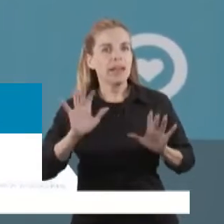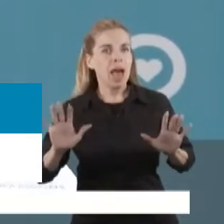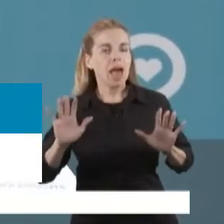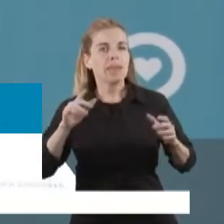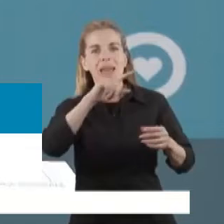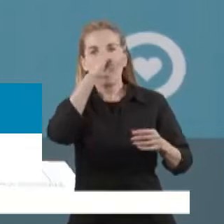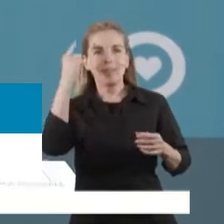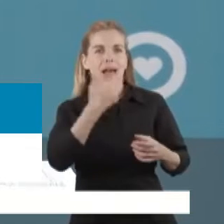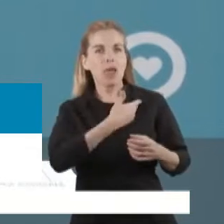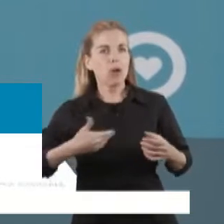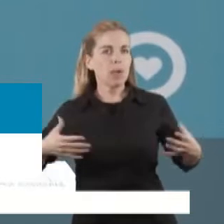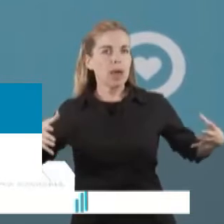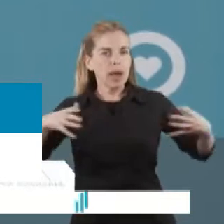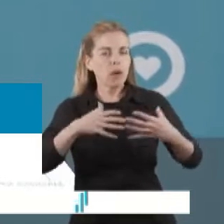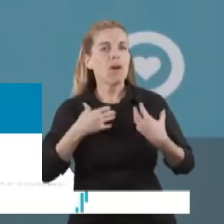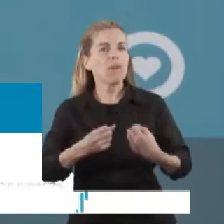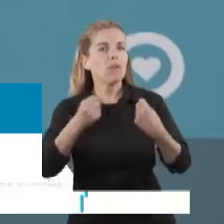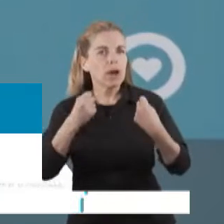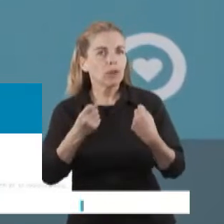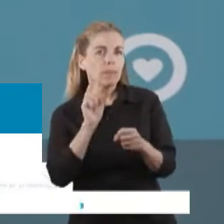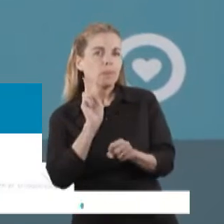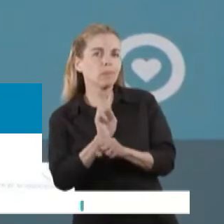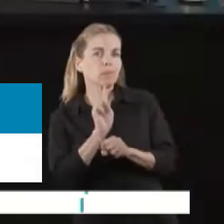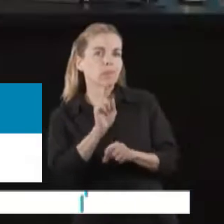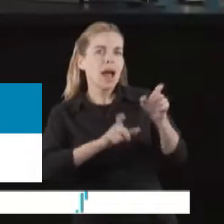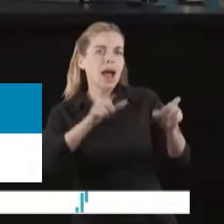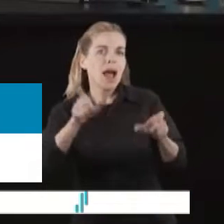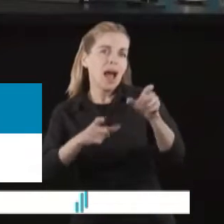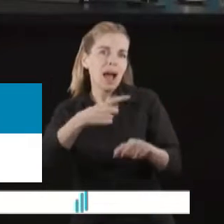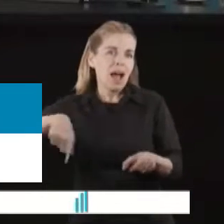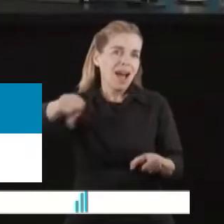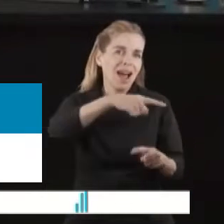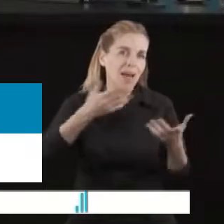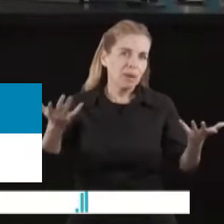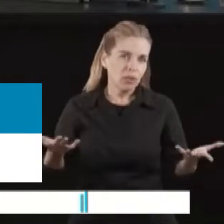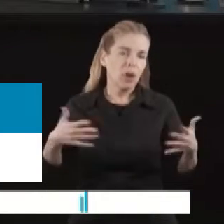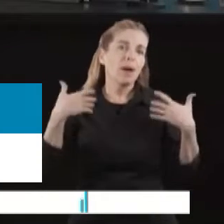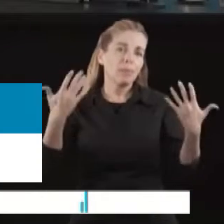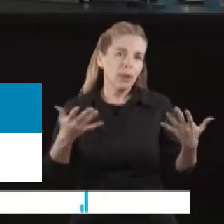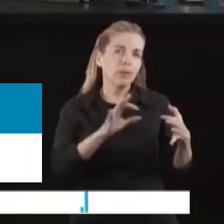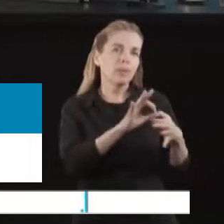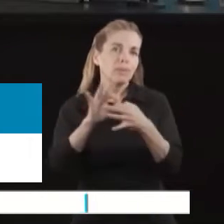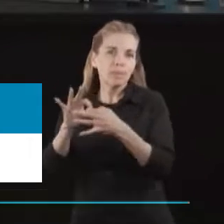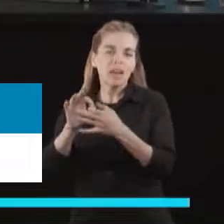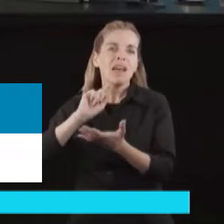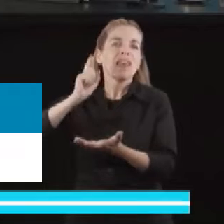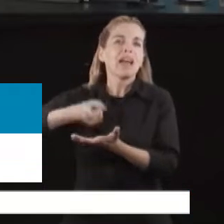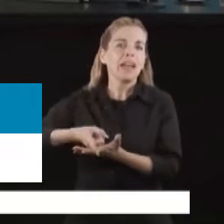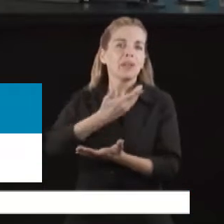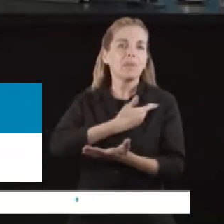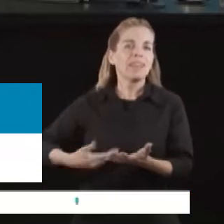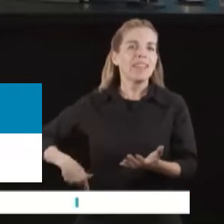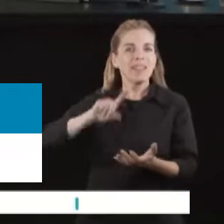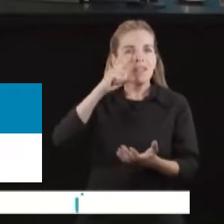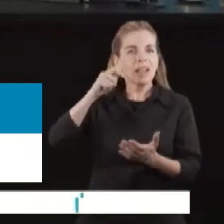esfuerzo para seguir protegiendo a sus ciudadanos y en este caso, en función del decreto que firmó el presidente